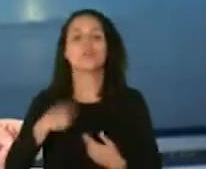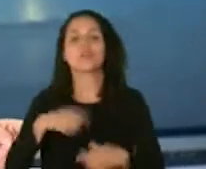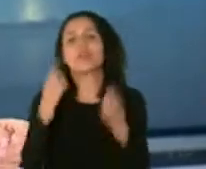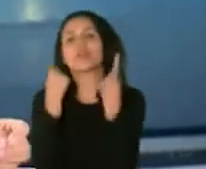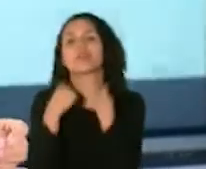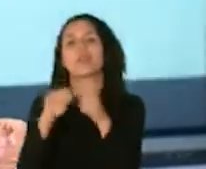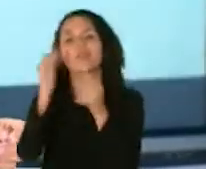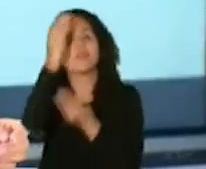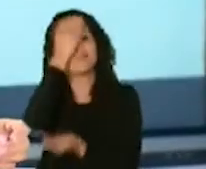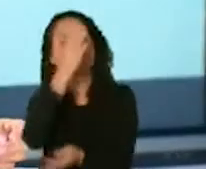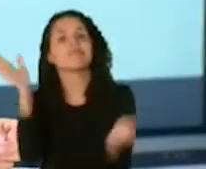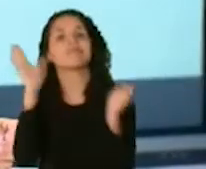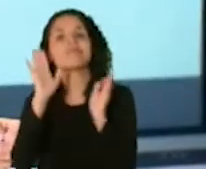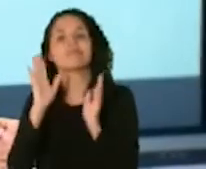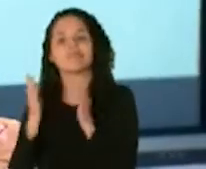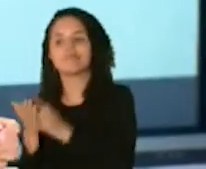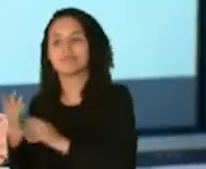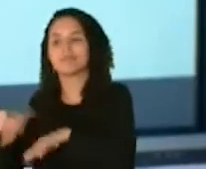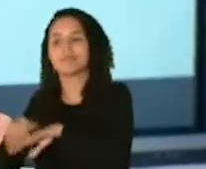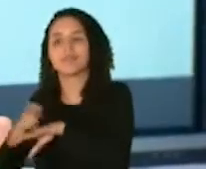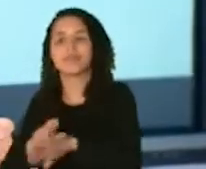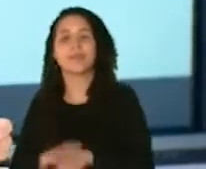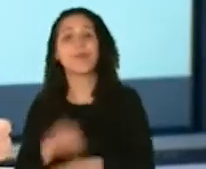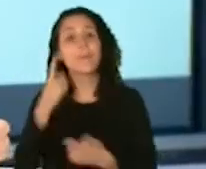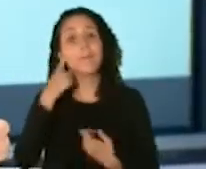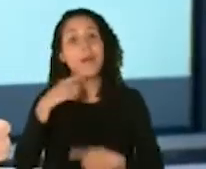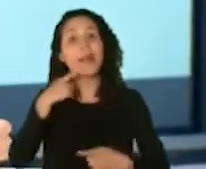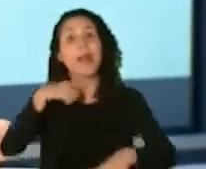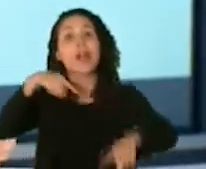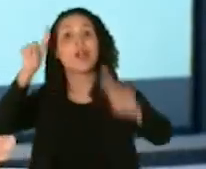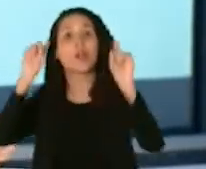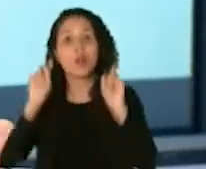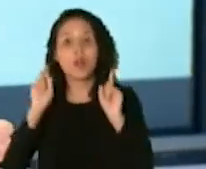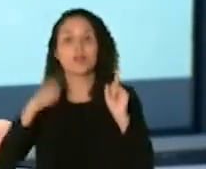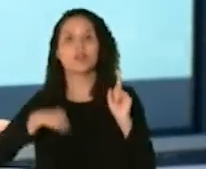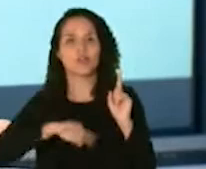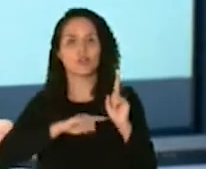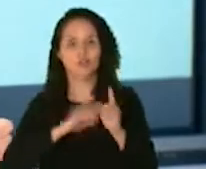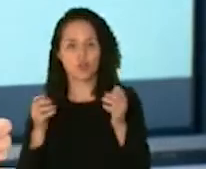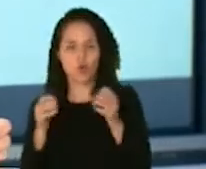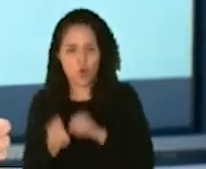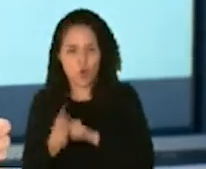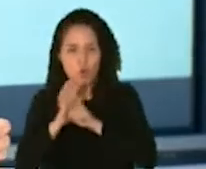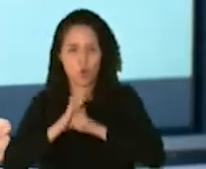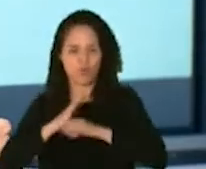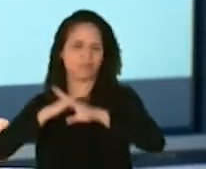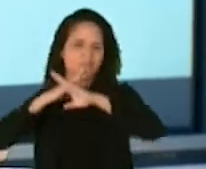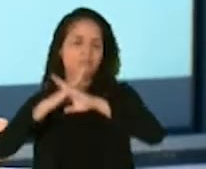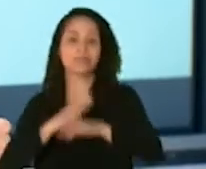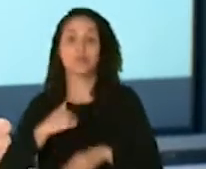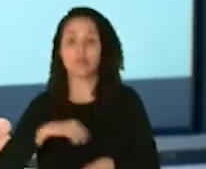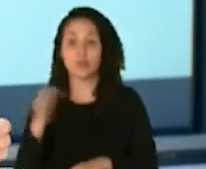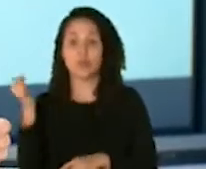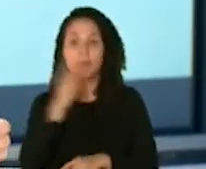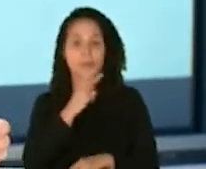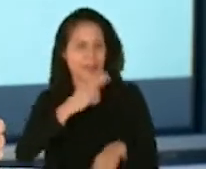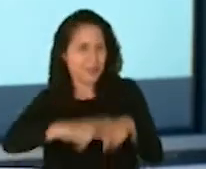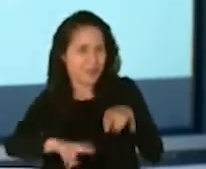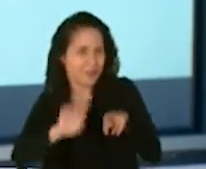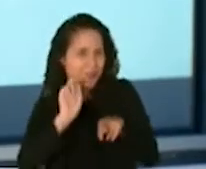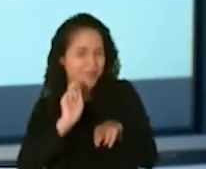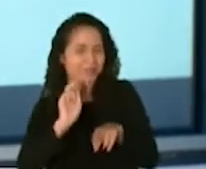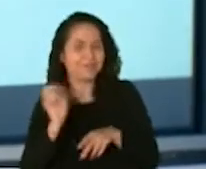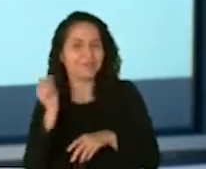portavoces del pueblo hasta lograr la meta que detengamos la propagación del virus. Regresamos muy en breve